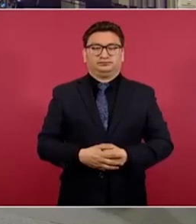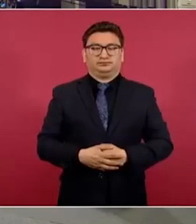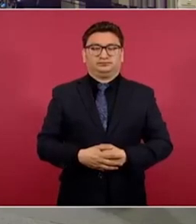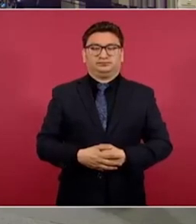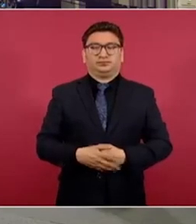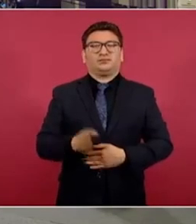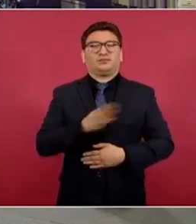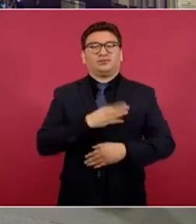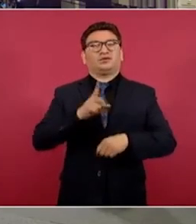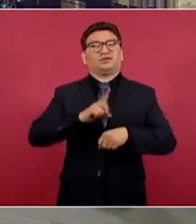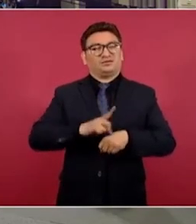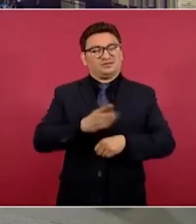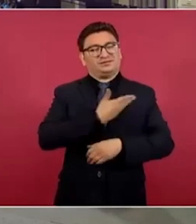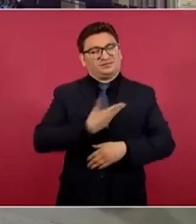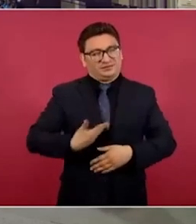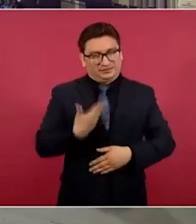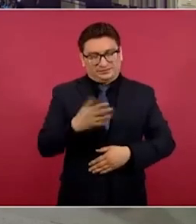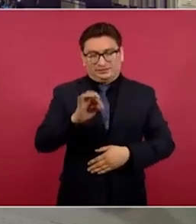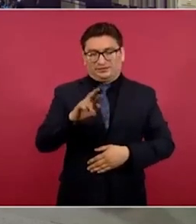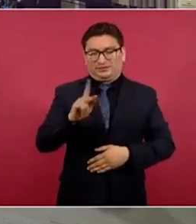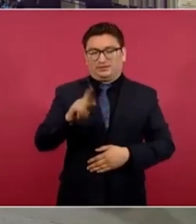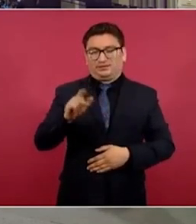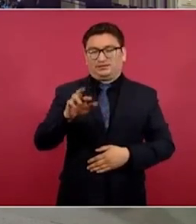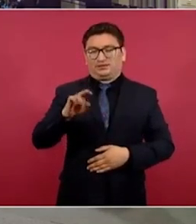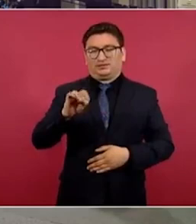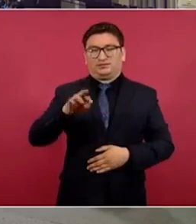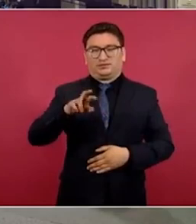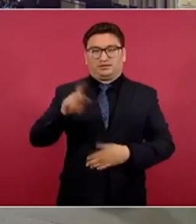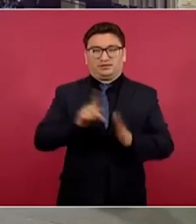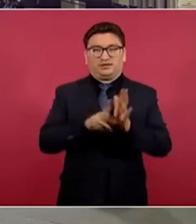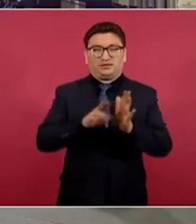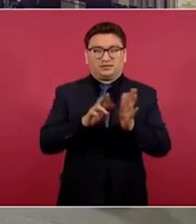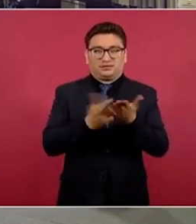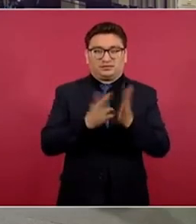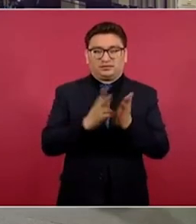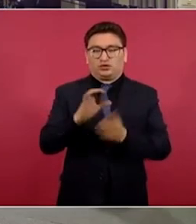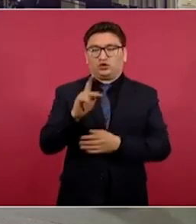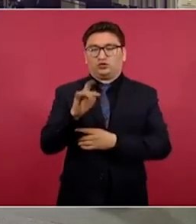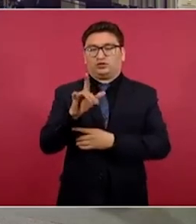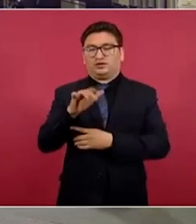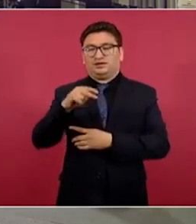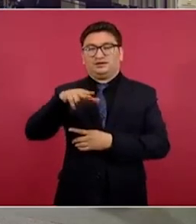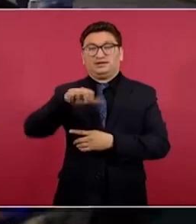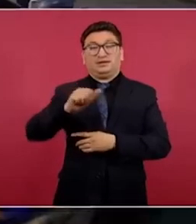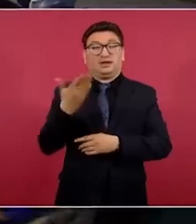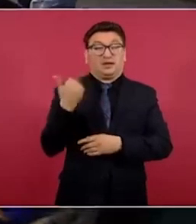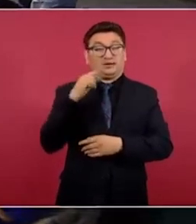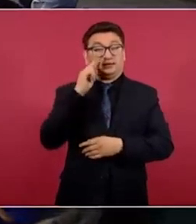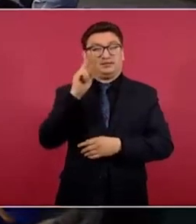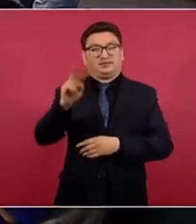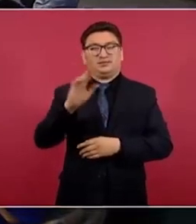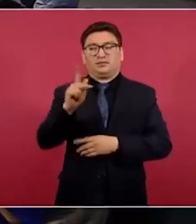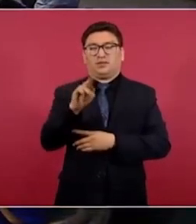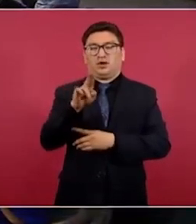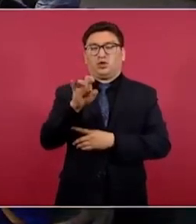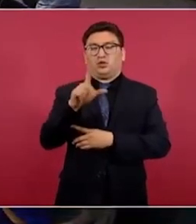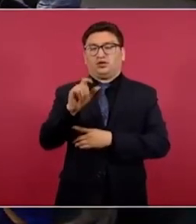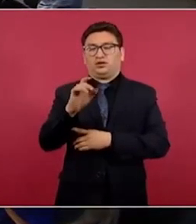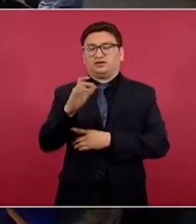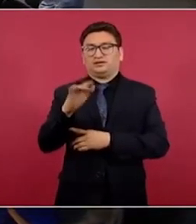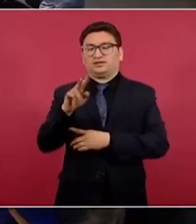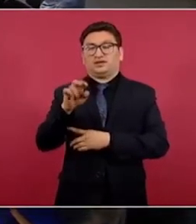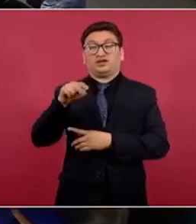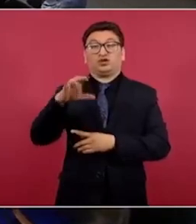Buenos días, presidente. Erika Ramírez de la revista Contralínea. Presidente, pues ya veíamos esta imagen de Paulo Salerno